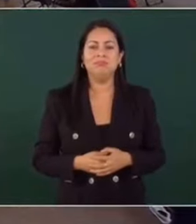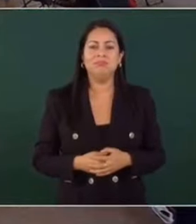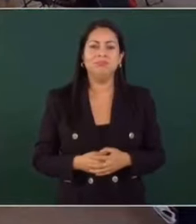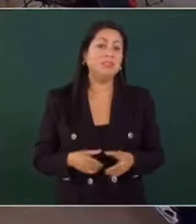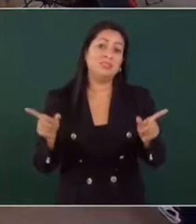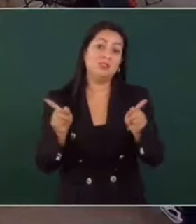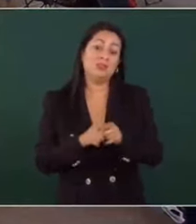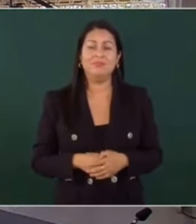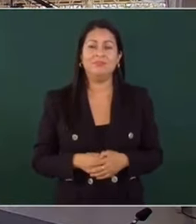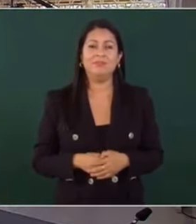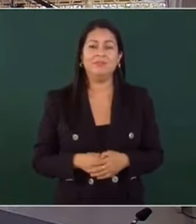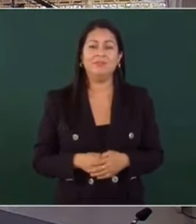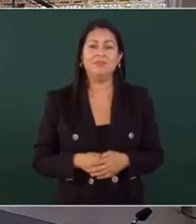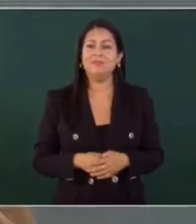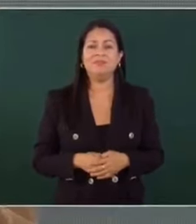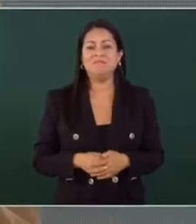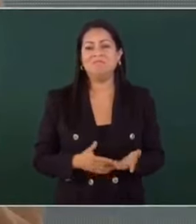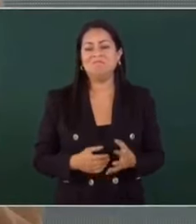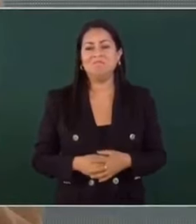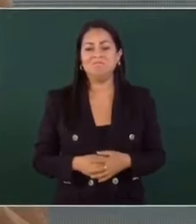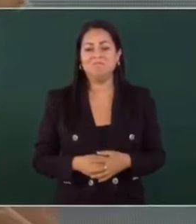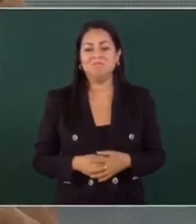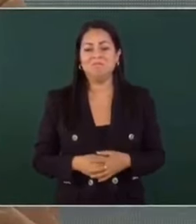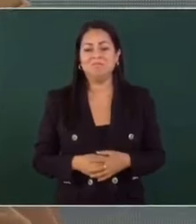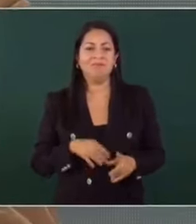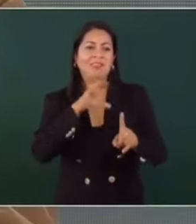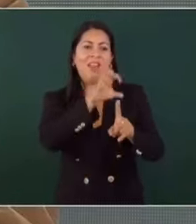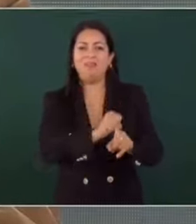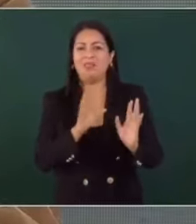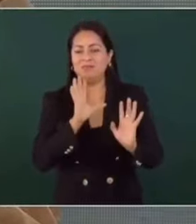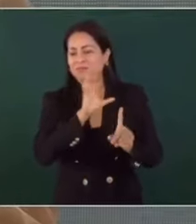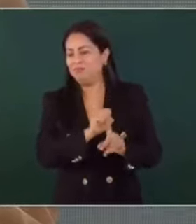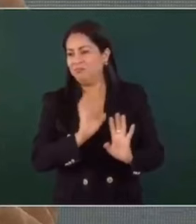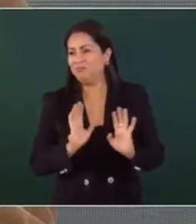¿Es todo lo que está aquí? No le llegan, no le llegan.